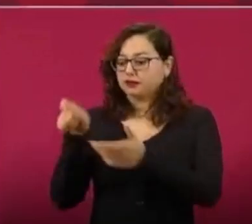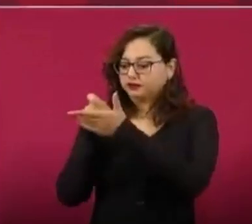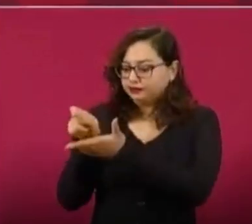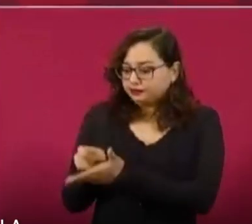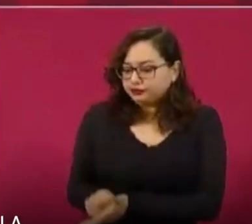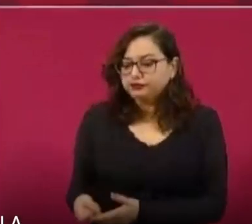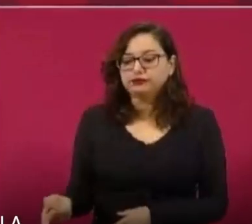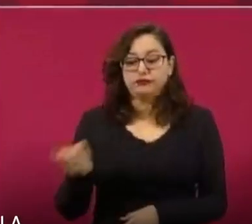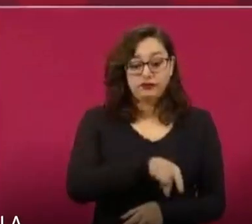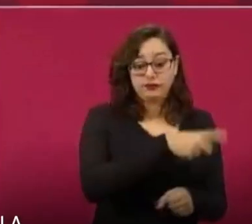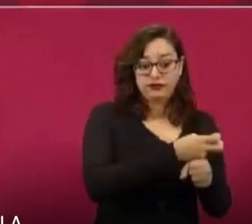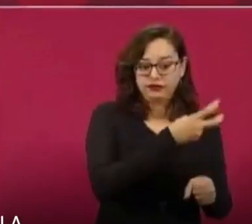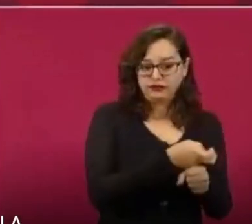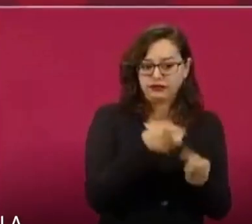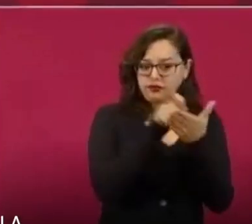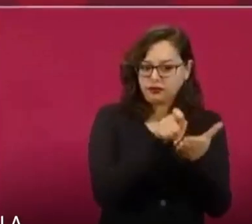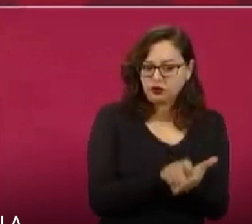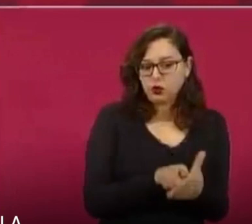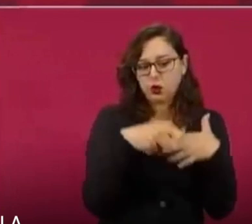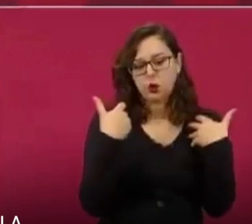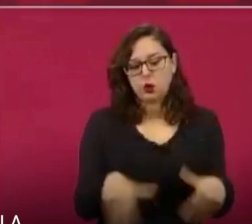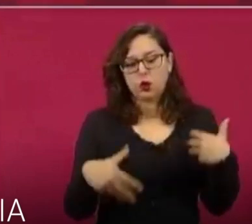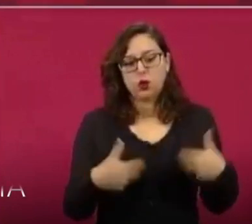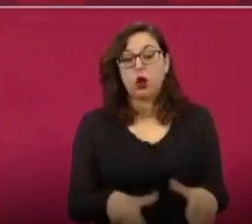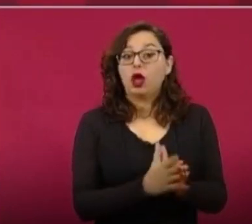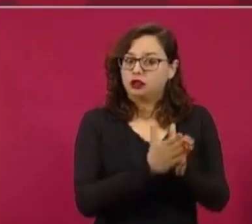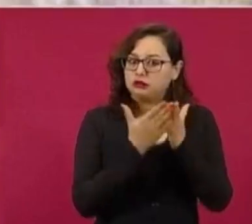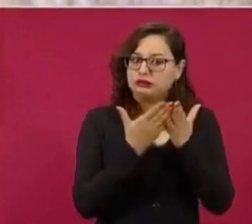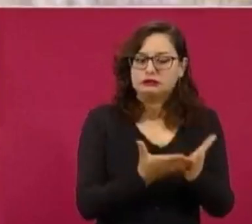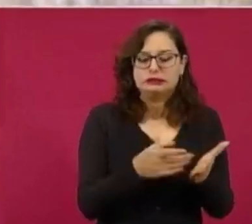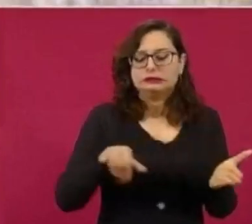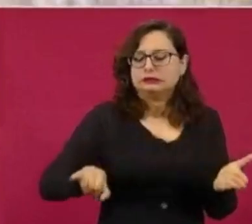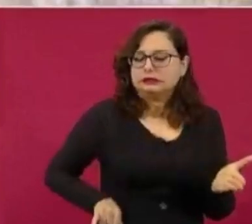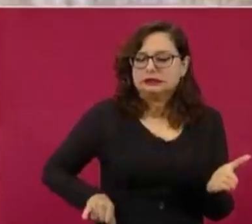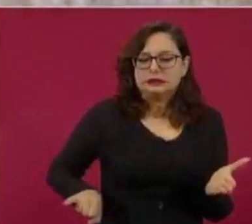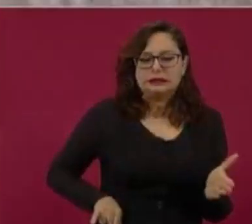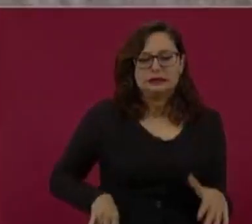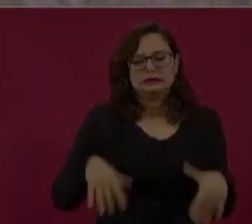División del Norte. Les recomiendo su libro, es una tesis de doctorado.